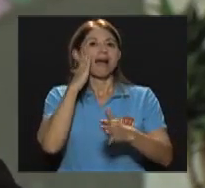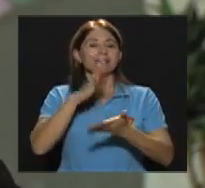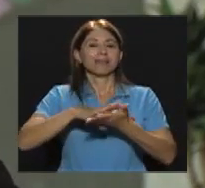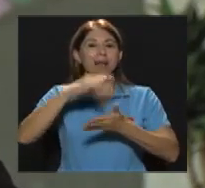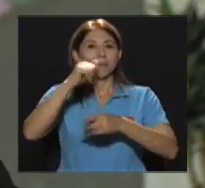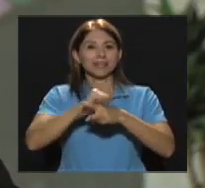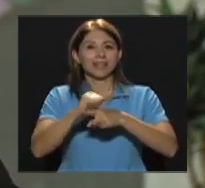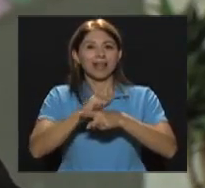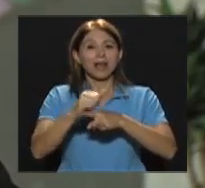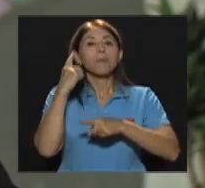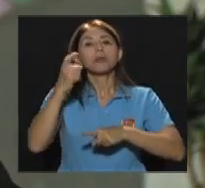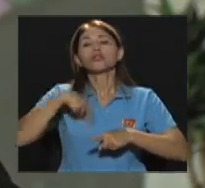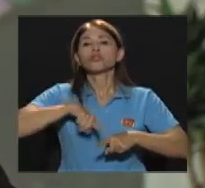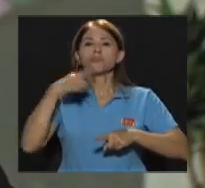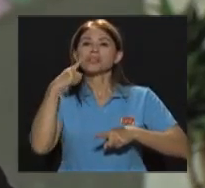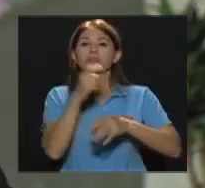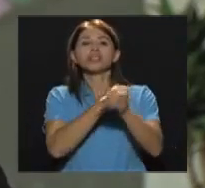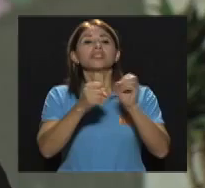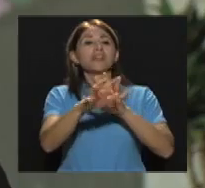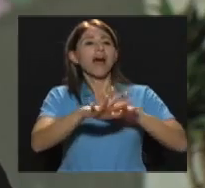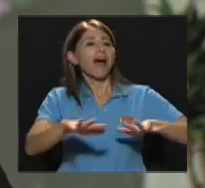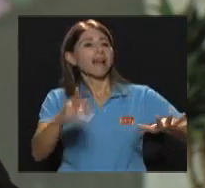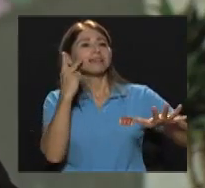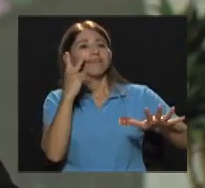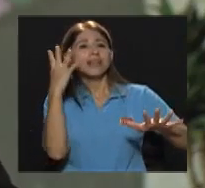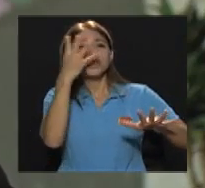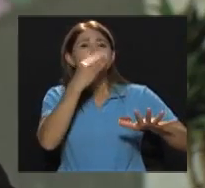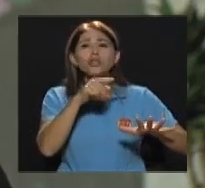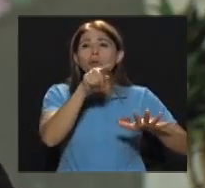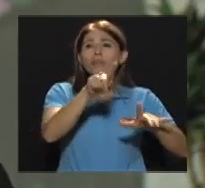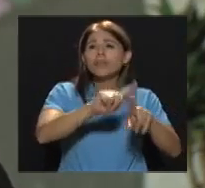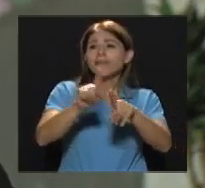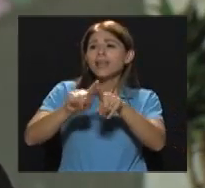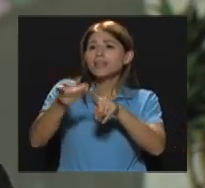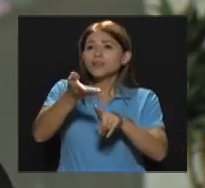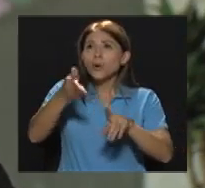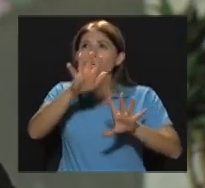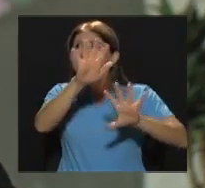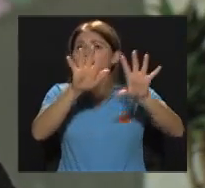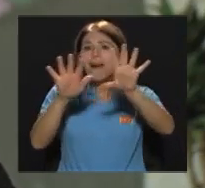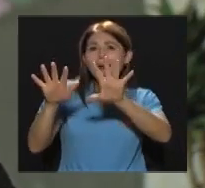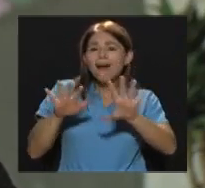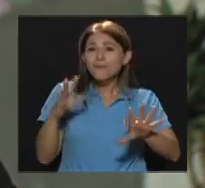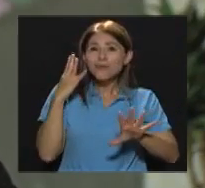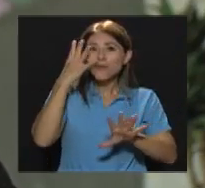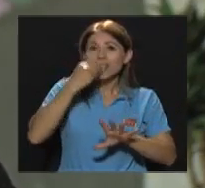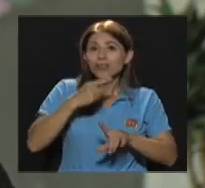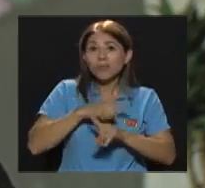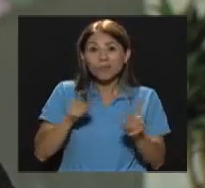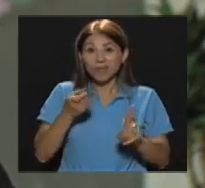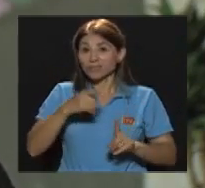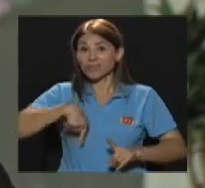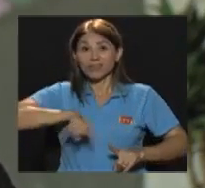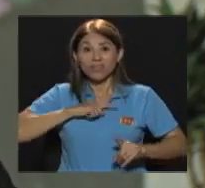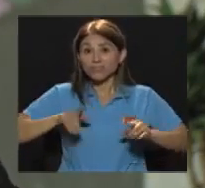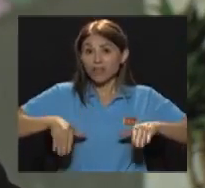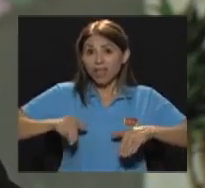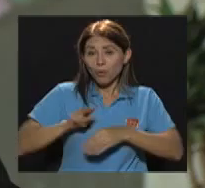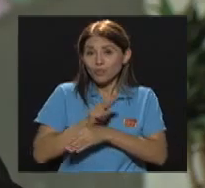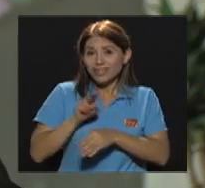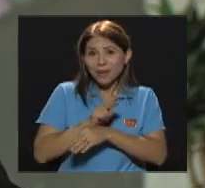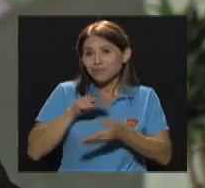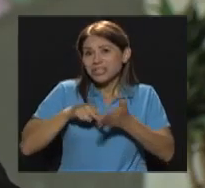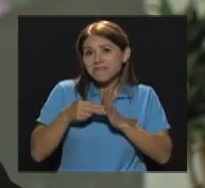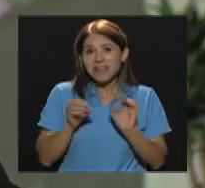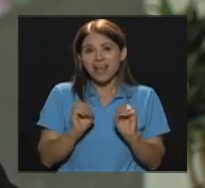piscina de bolas Todo se ve muy bonito Pero si no la sabemos Utilizar No le vamos a sacar El provecho Que buscamos Y